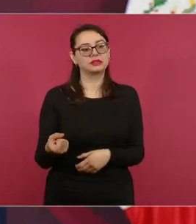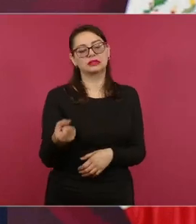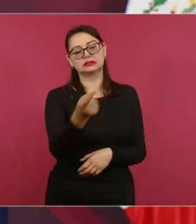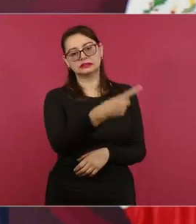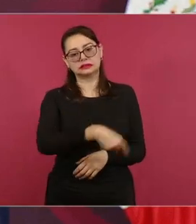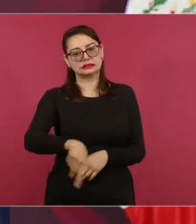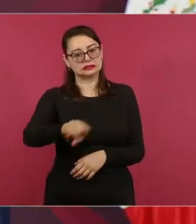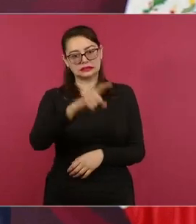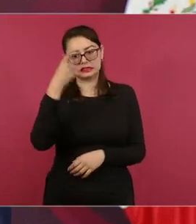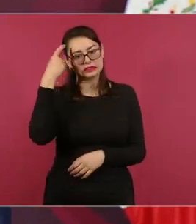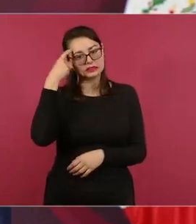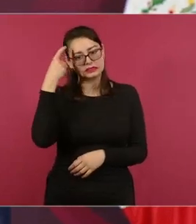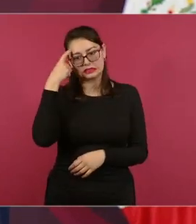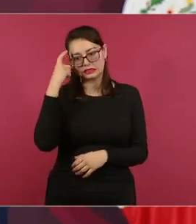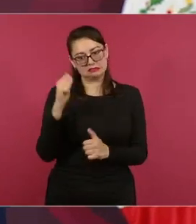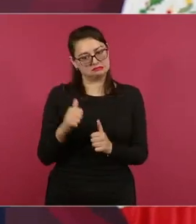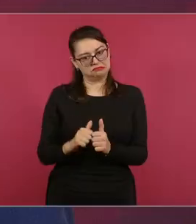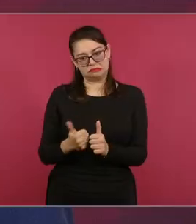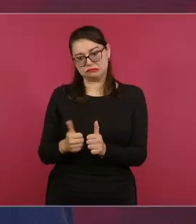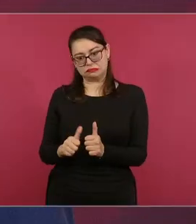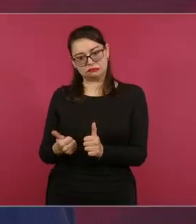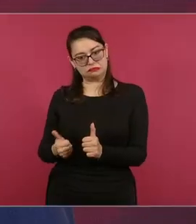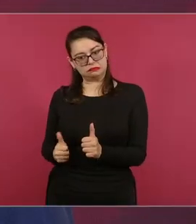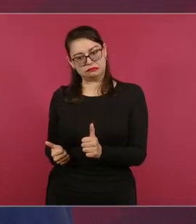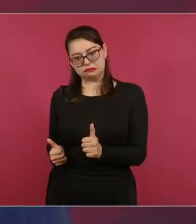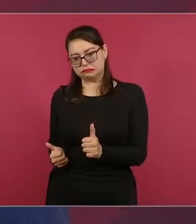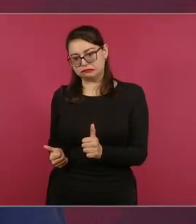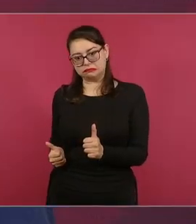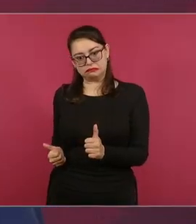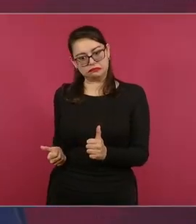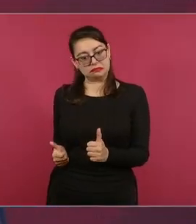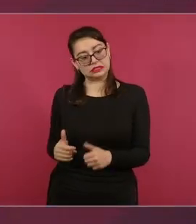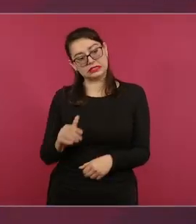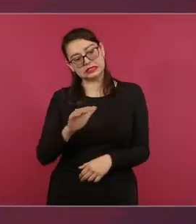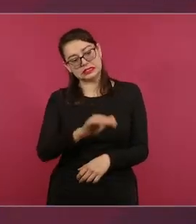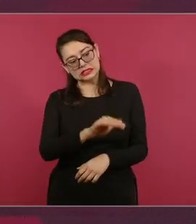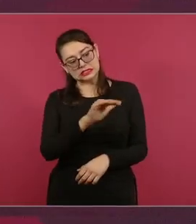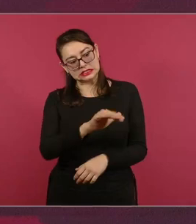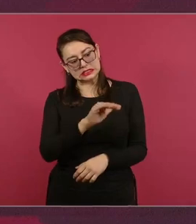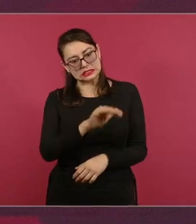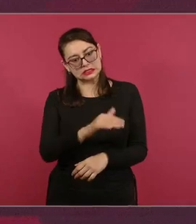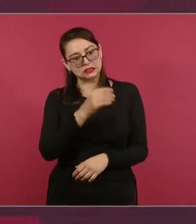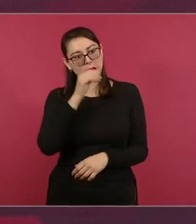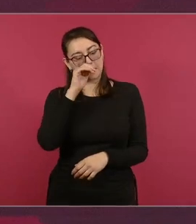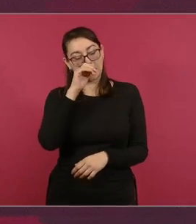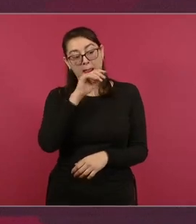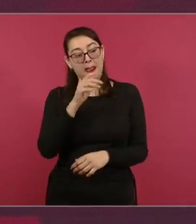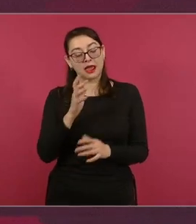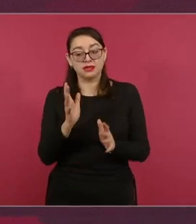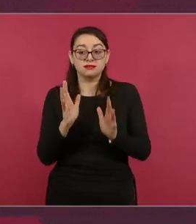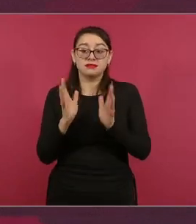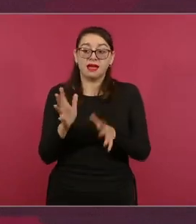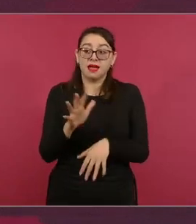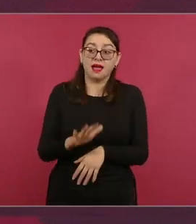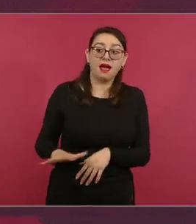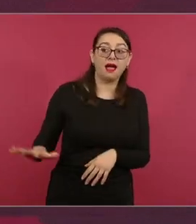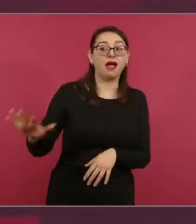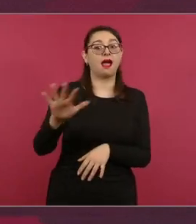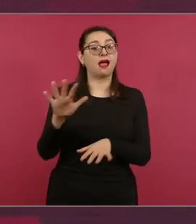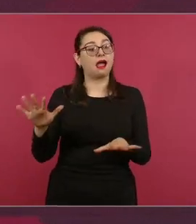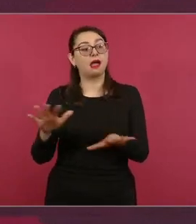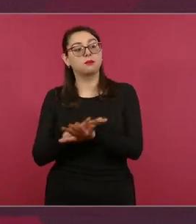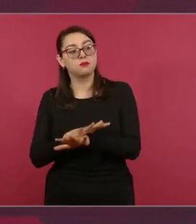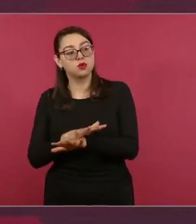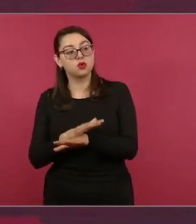alcanzan a comprender de que eso es lo que nos permite vivir en